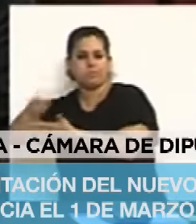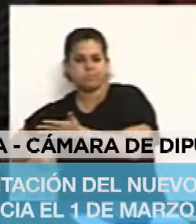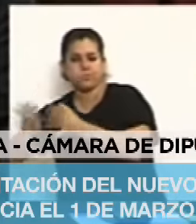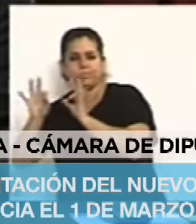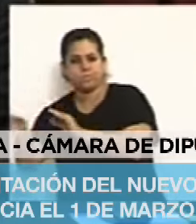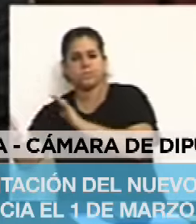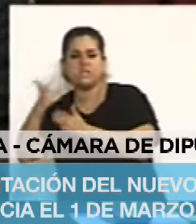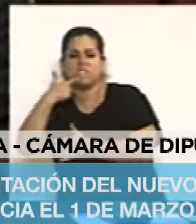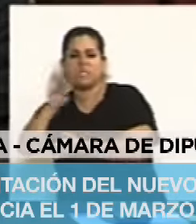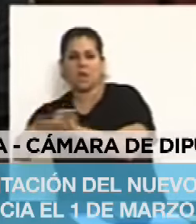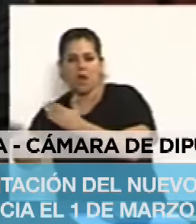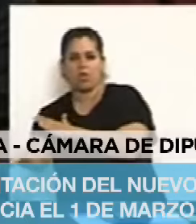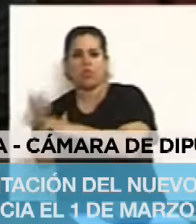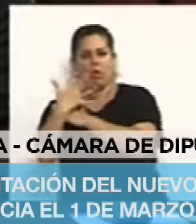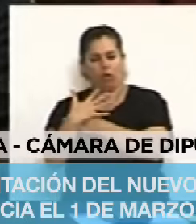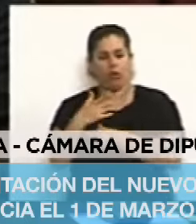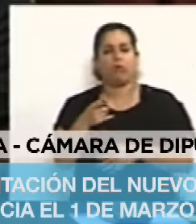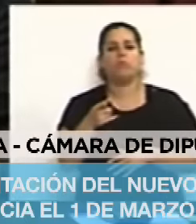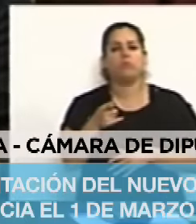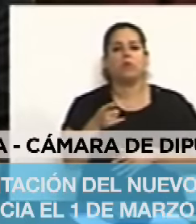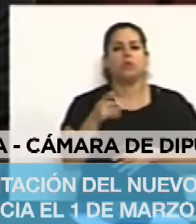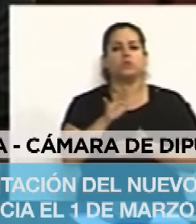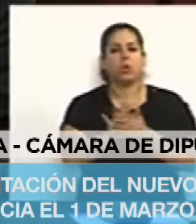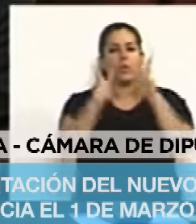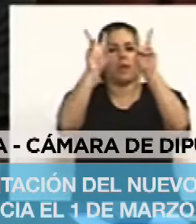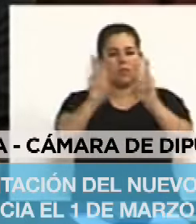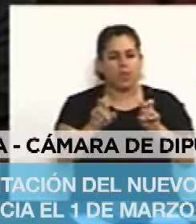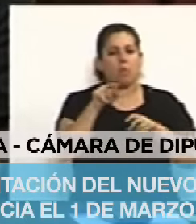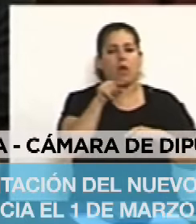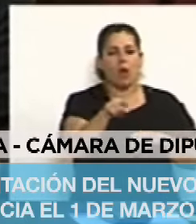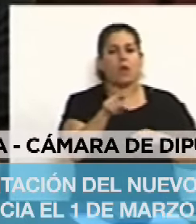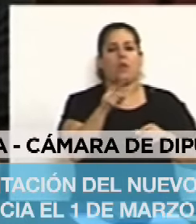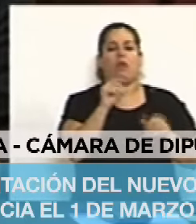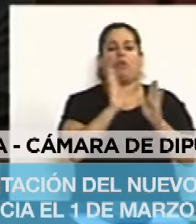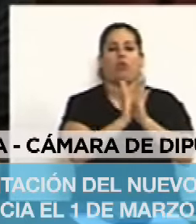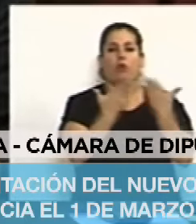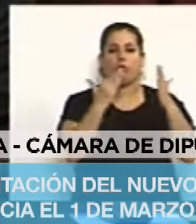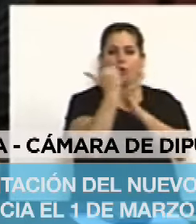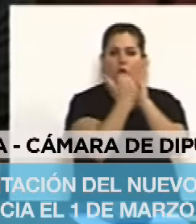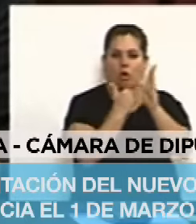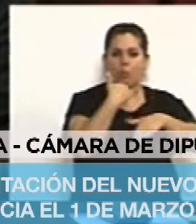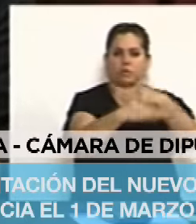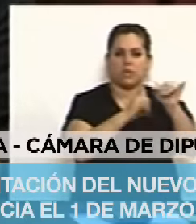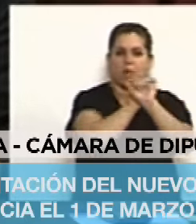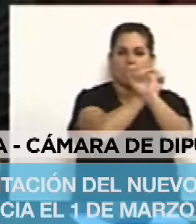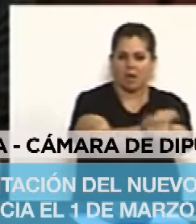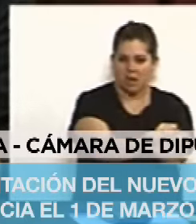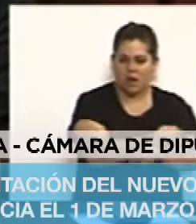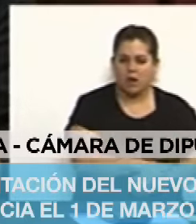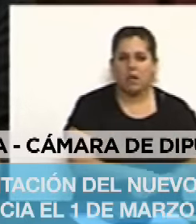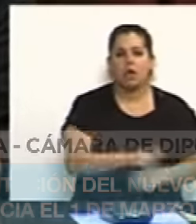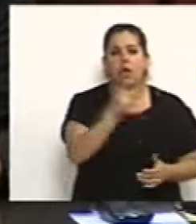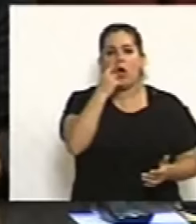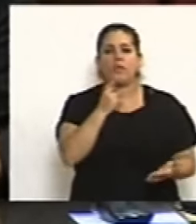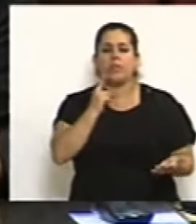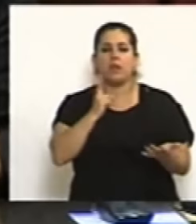del Honorable Senado sobre implementación del Código Procesal Penal de la Nación, orden